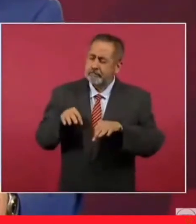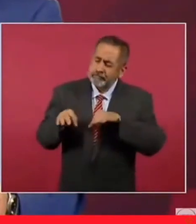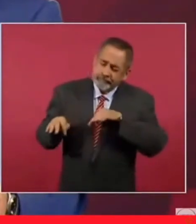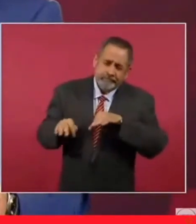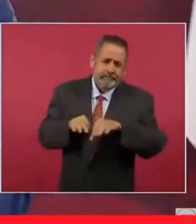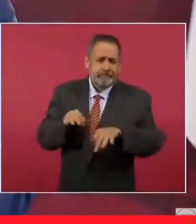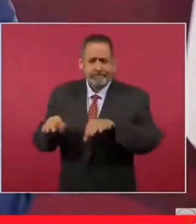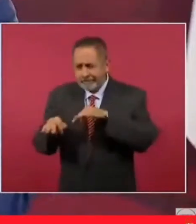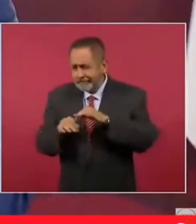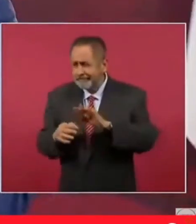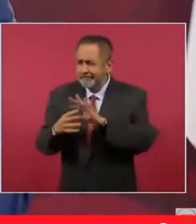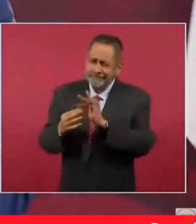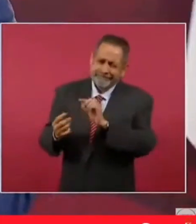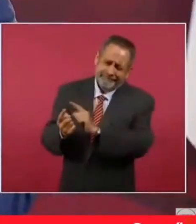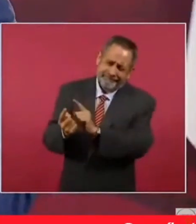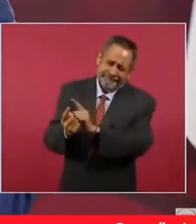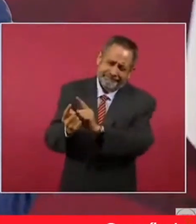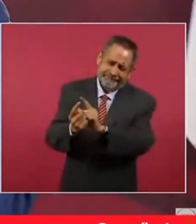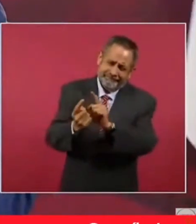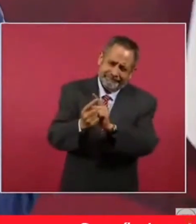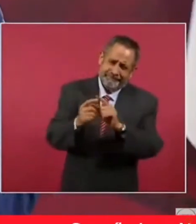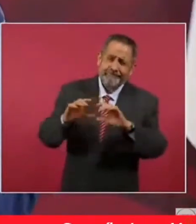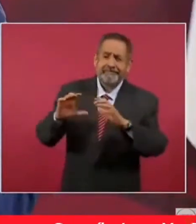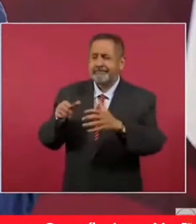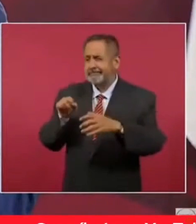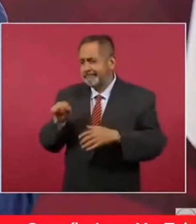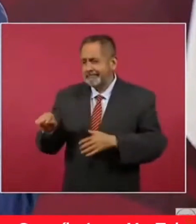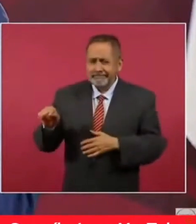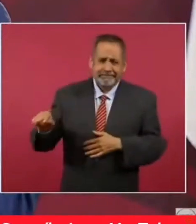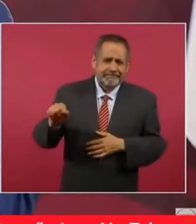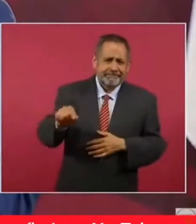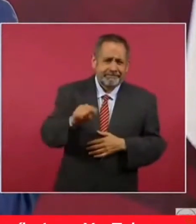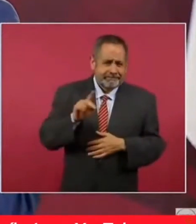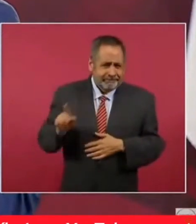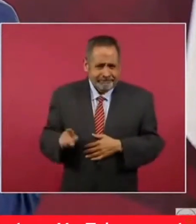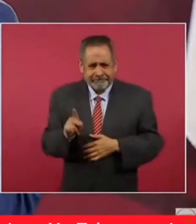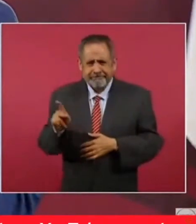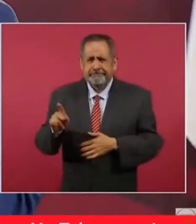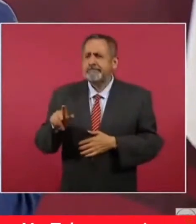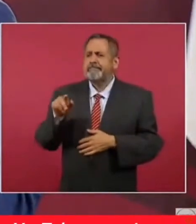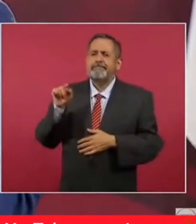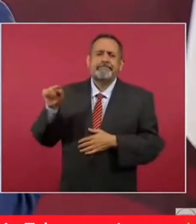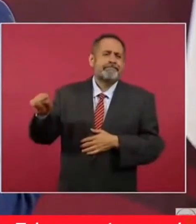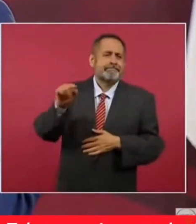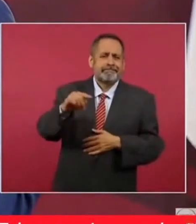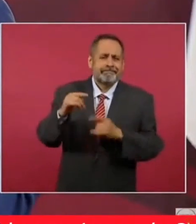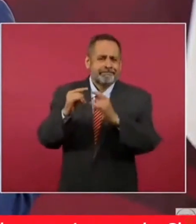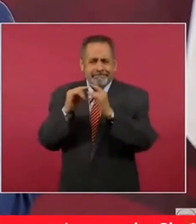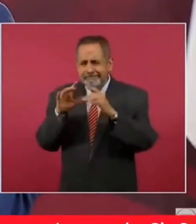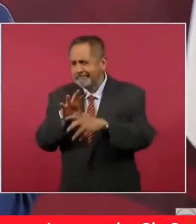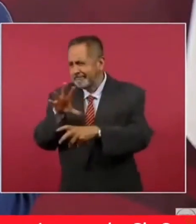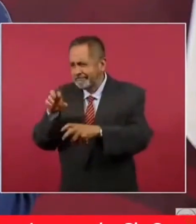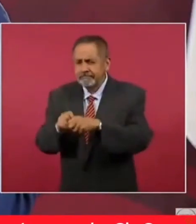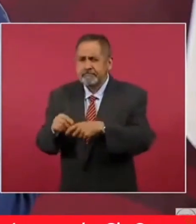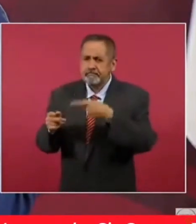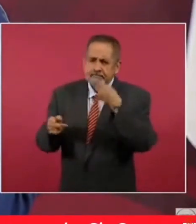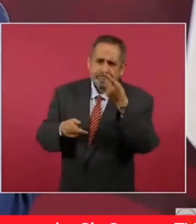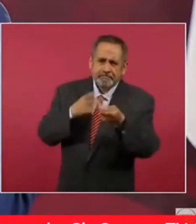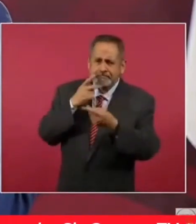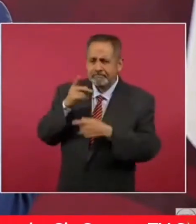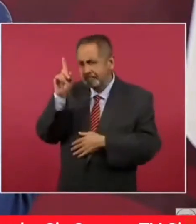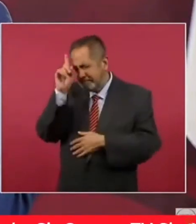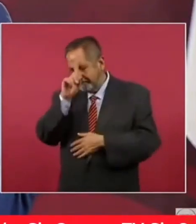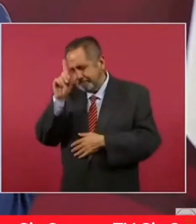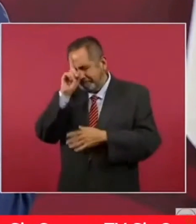abajo, en las comunidades, en los pueblos, en las plazas, informando, orientando,